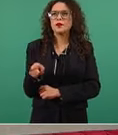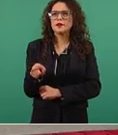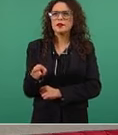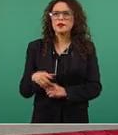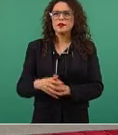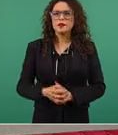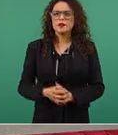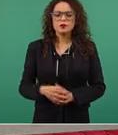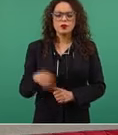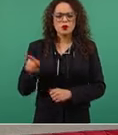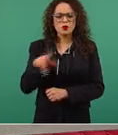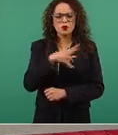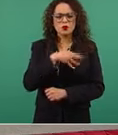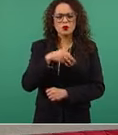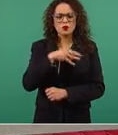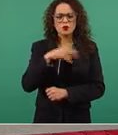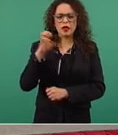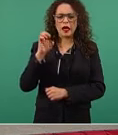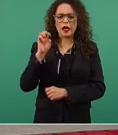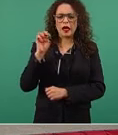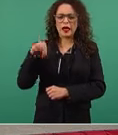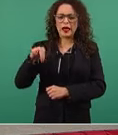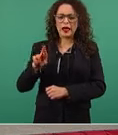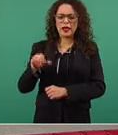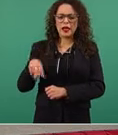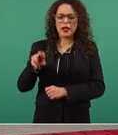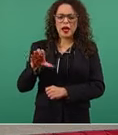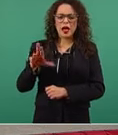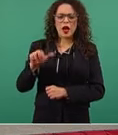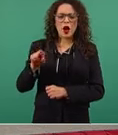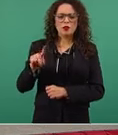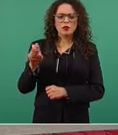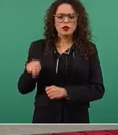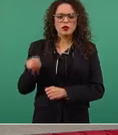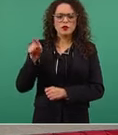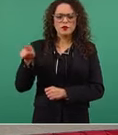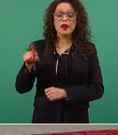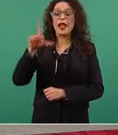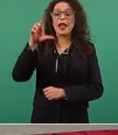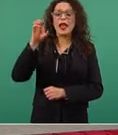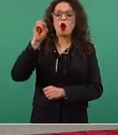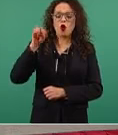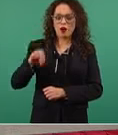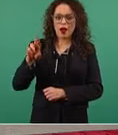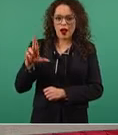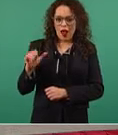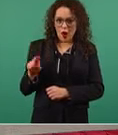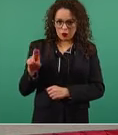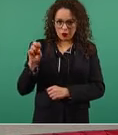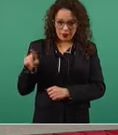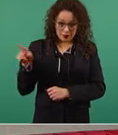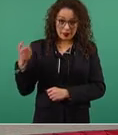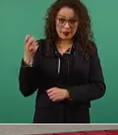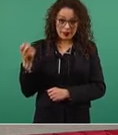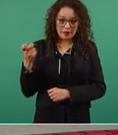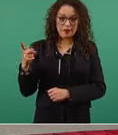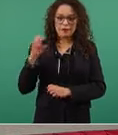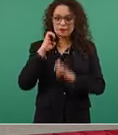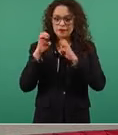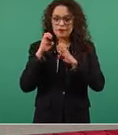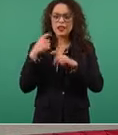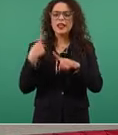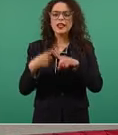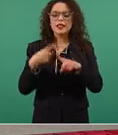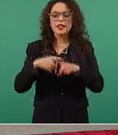el hijo de Enrique Krause, León Krause, a Jorge